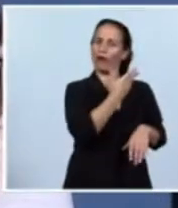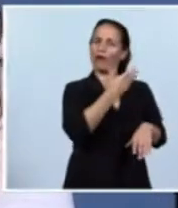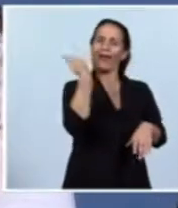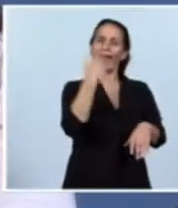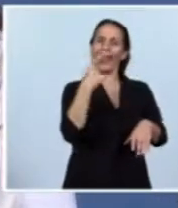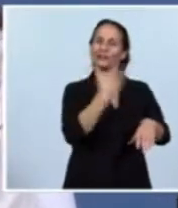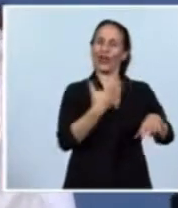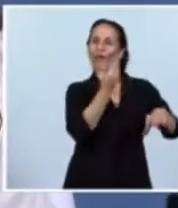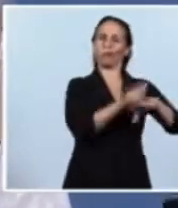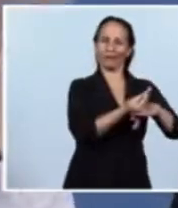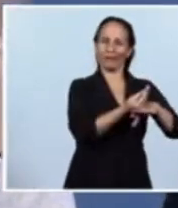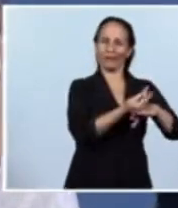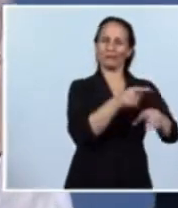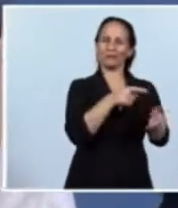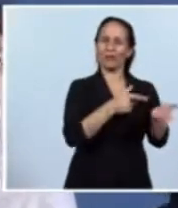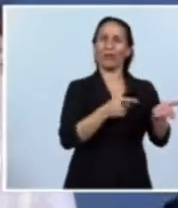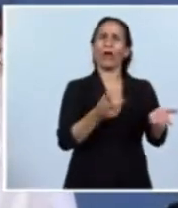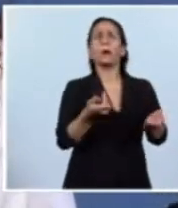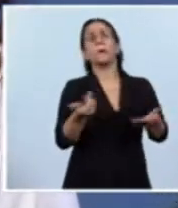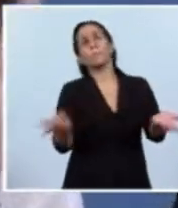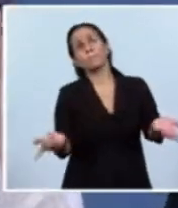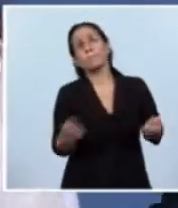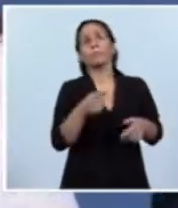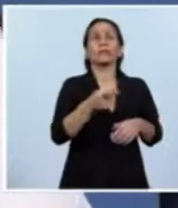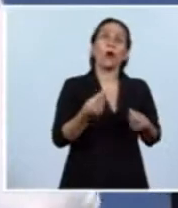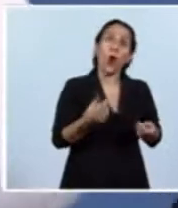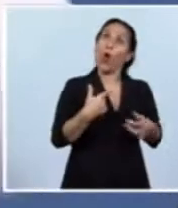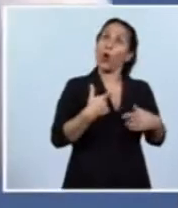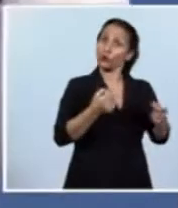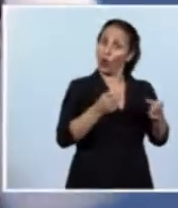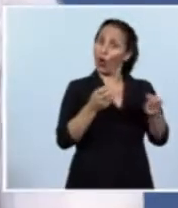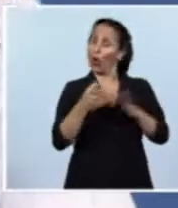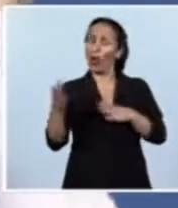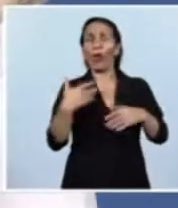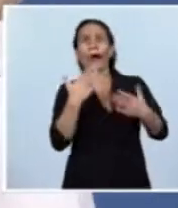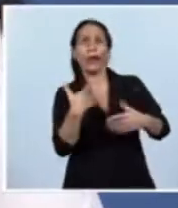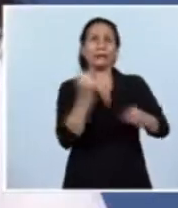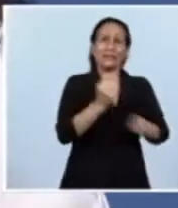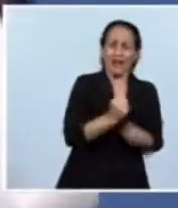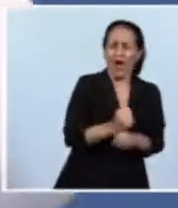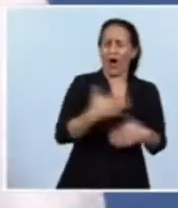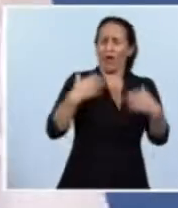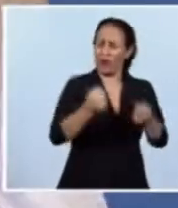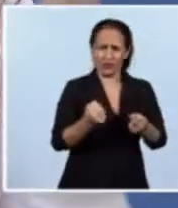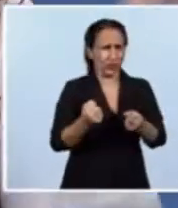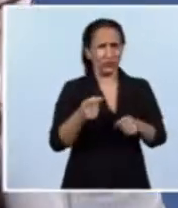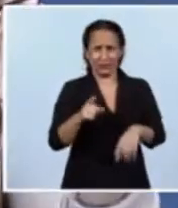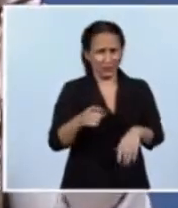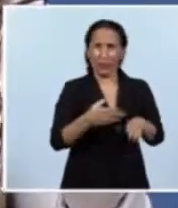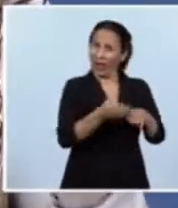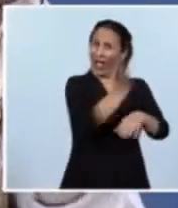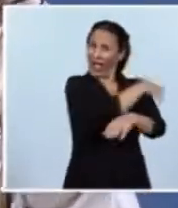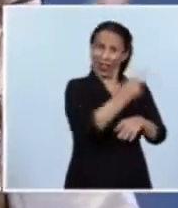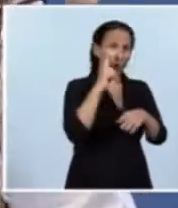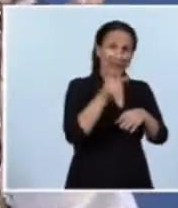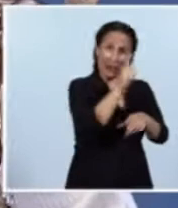Gobierno y no me digan que fue porque trabajaron y porque tuvieron esfuerzo, porque todos trabajaron o hasta el 2003 nadie